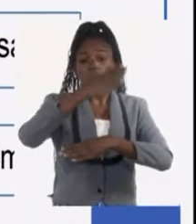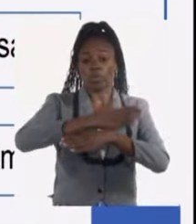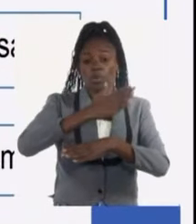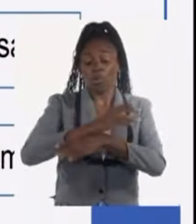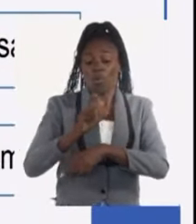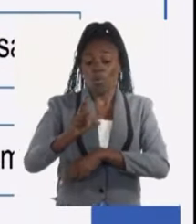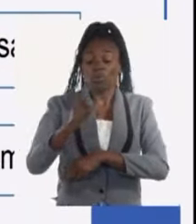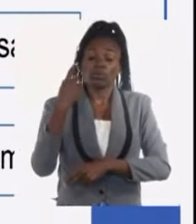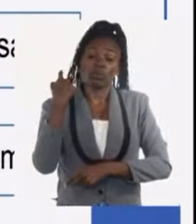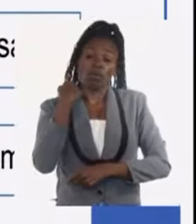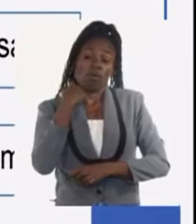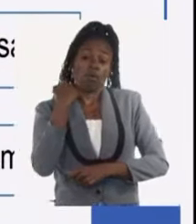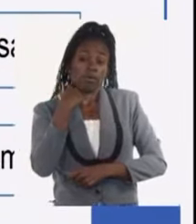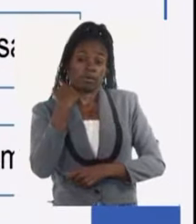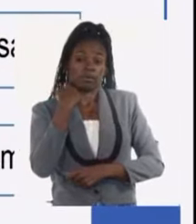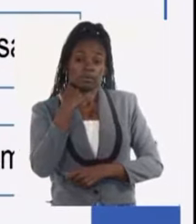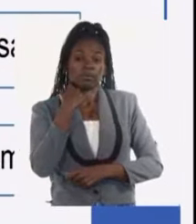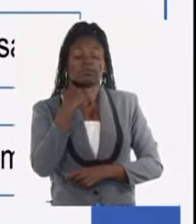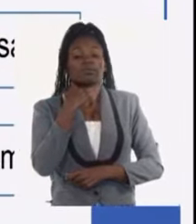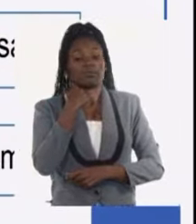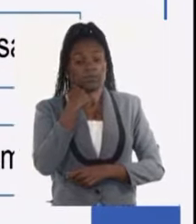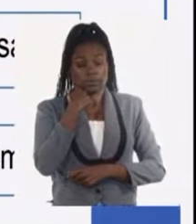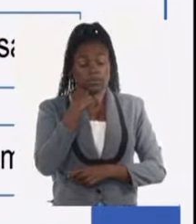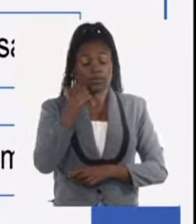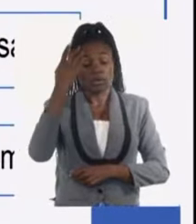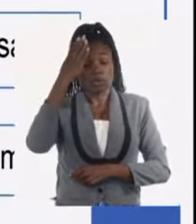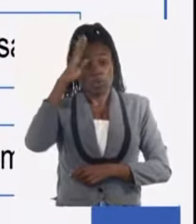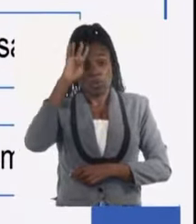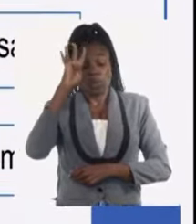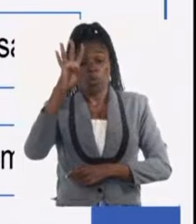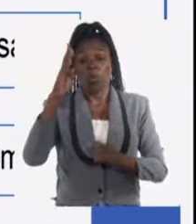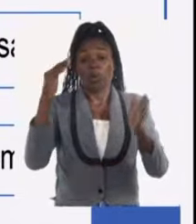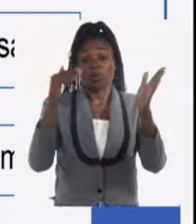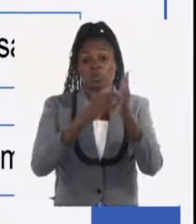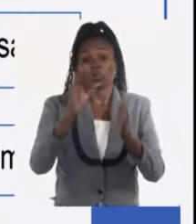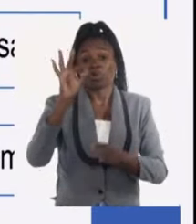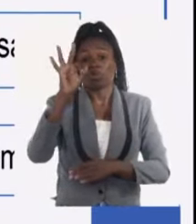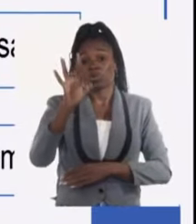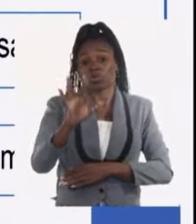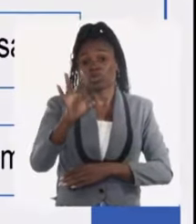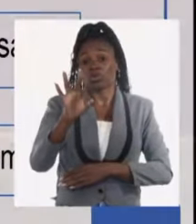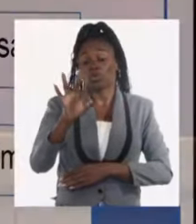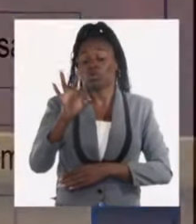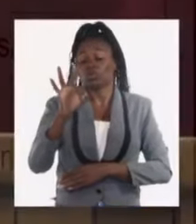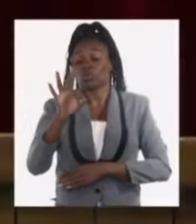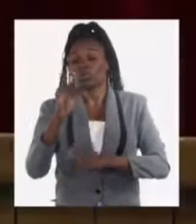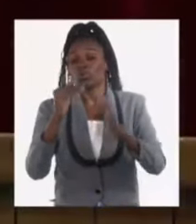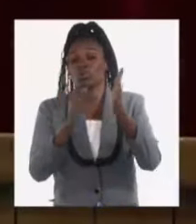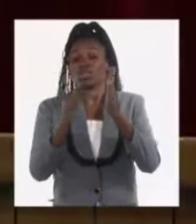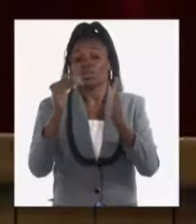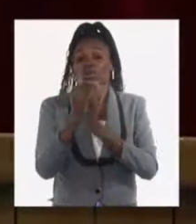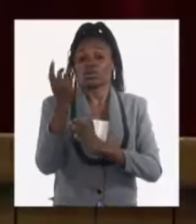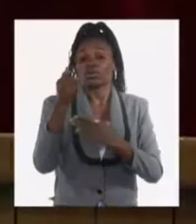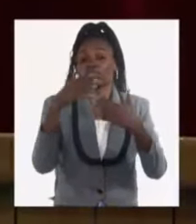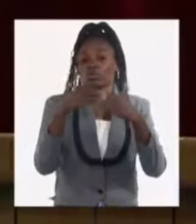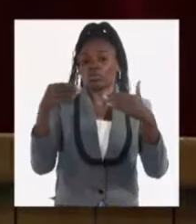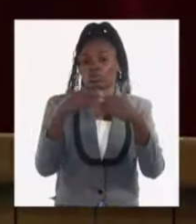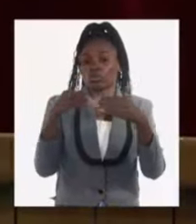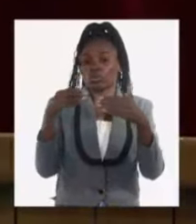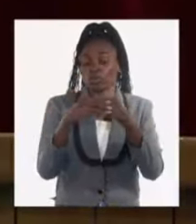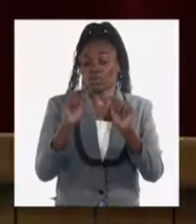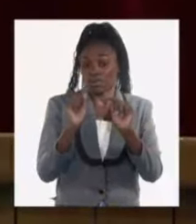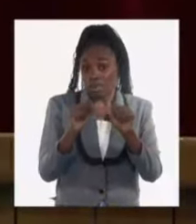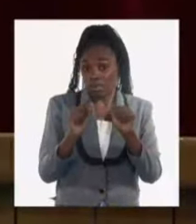último año ha costado al país 4.867 millones de dólares, ello